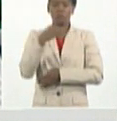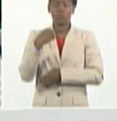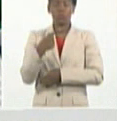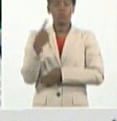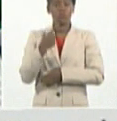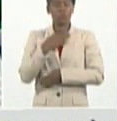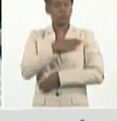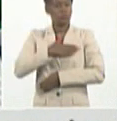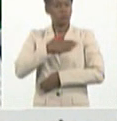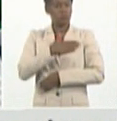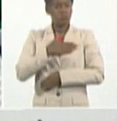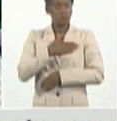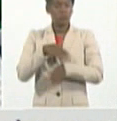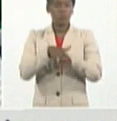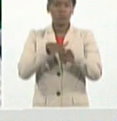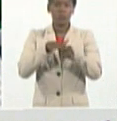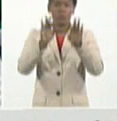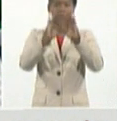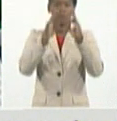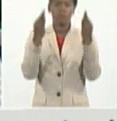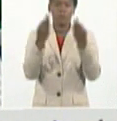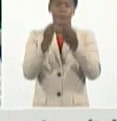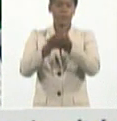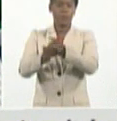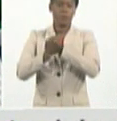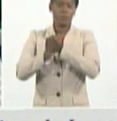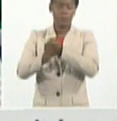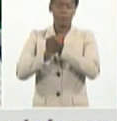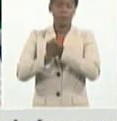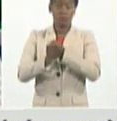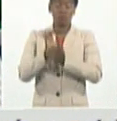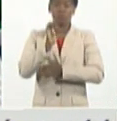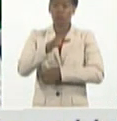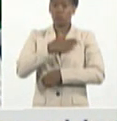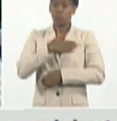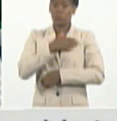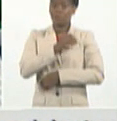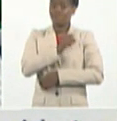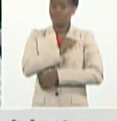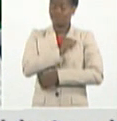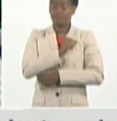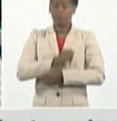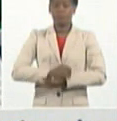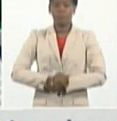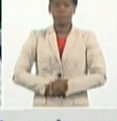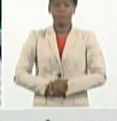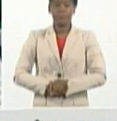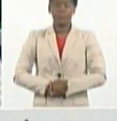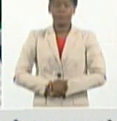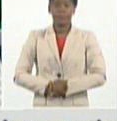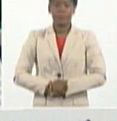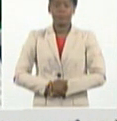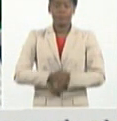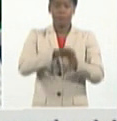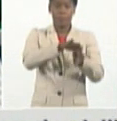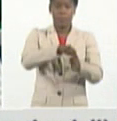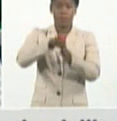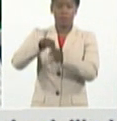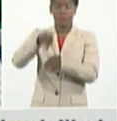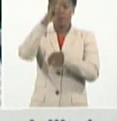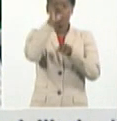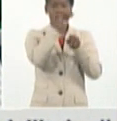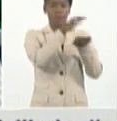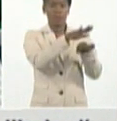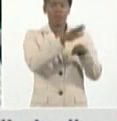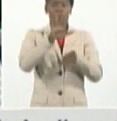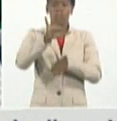por este fallecimiento. Realmente muy doloroso. Bien, ingresados en Cuba 57